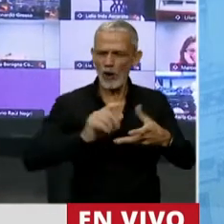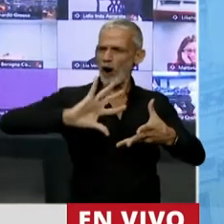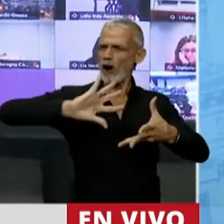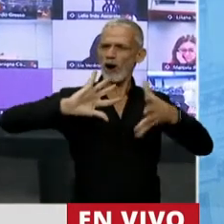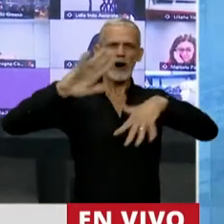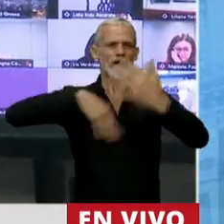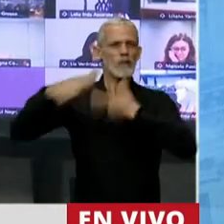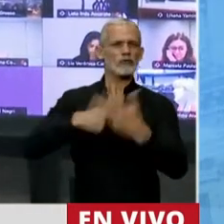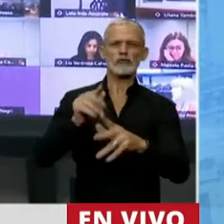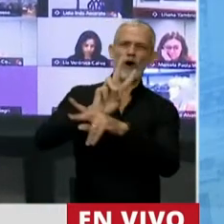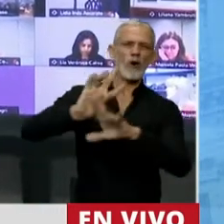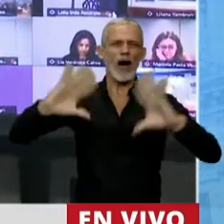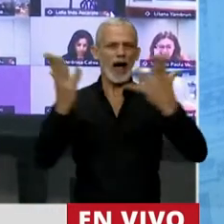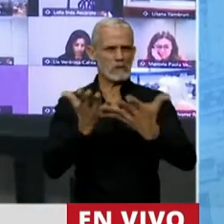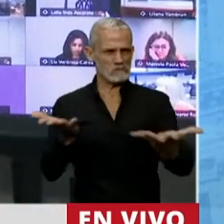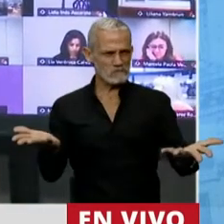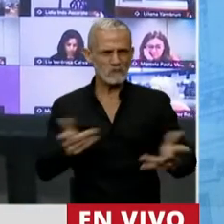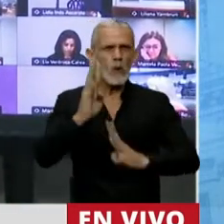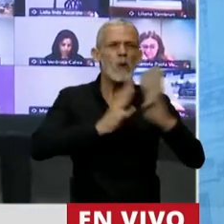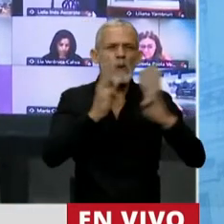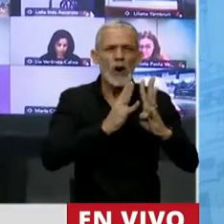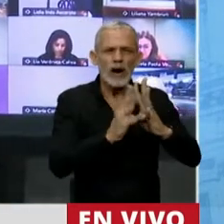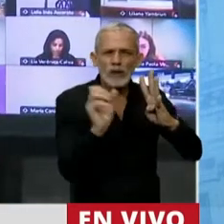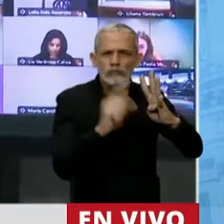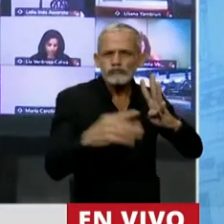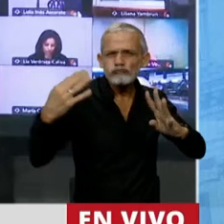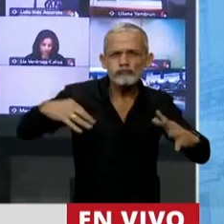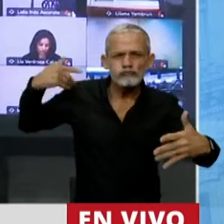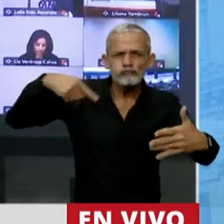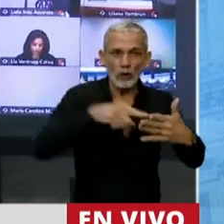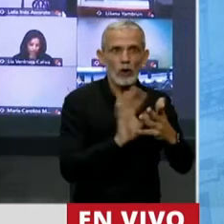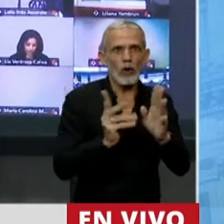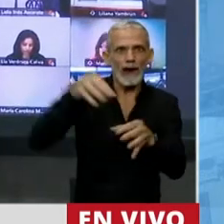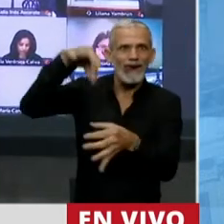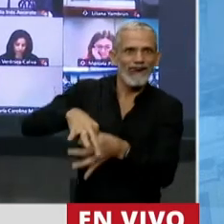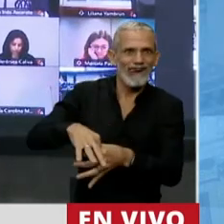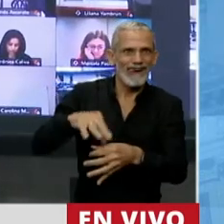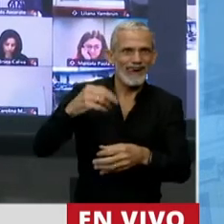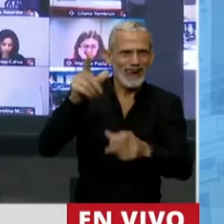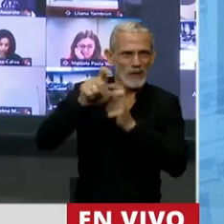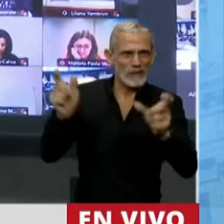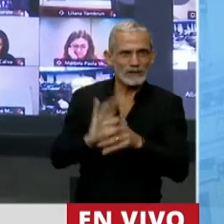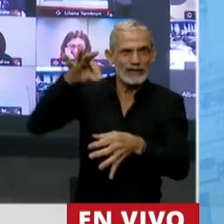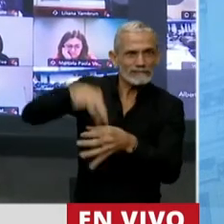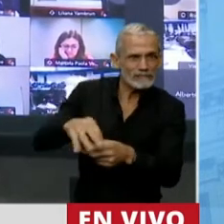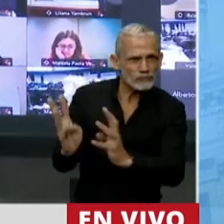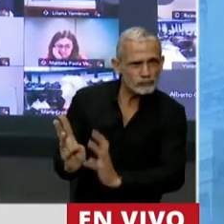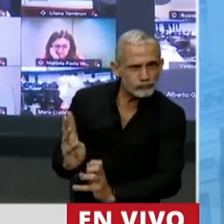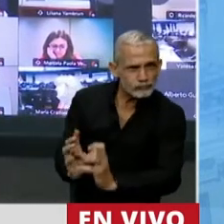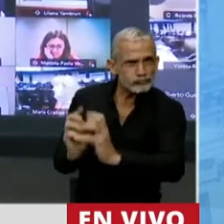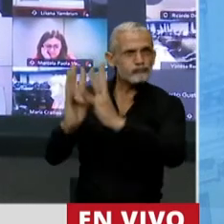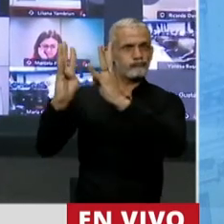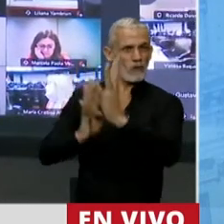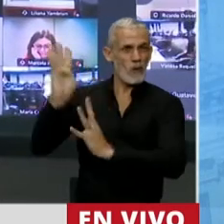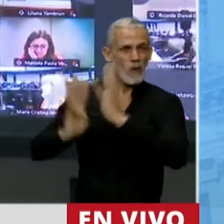como se ha dicho por un lado, en materia de bosque nativo, de bosque implantado, implica una enorme regresión. Es una